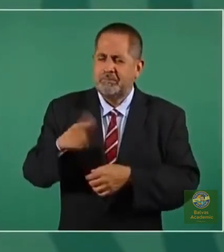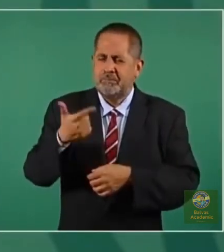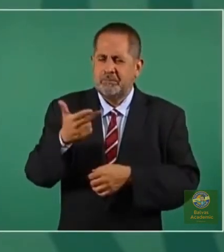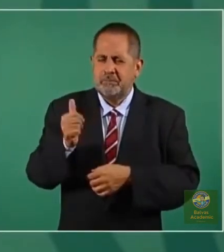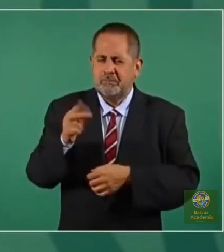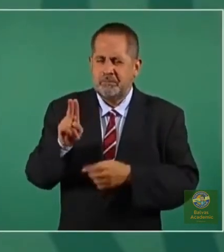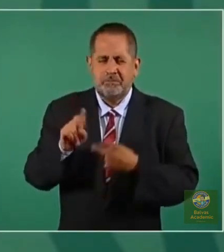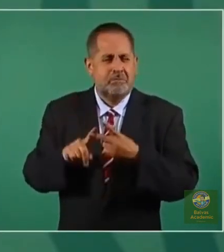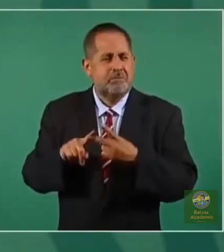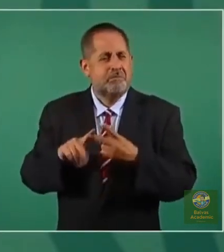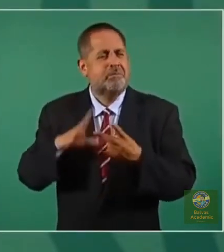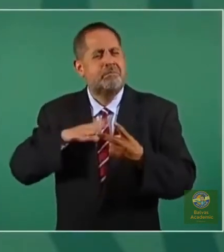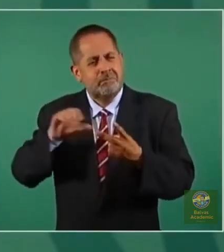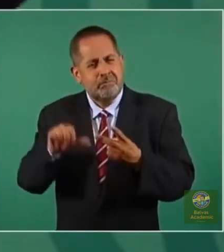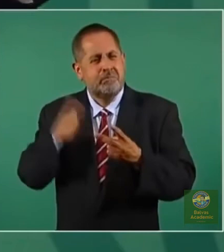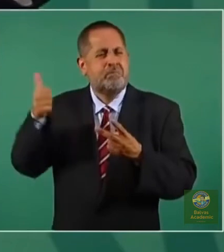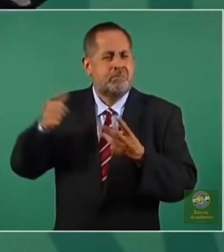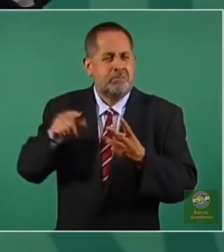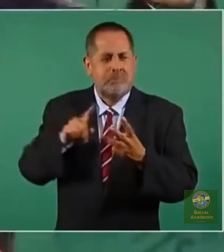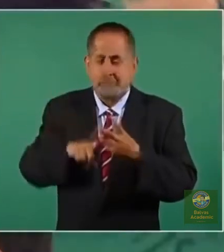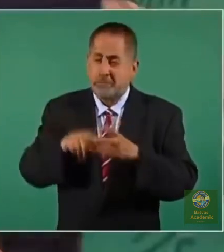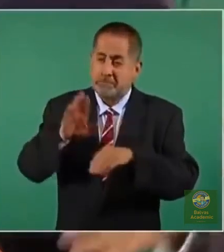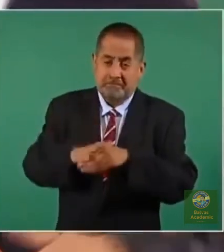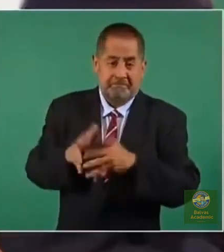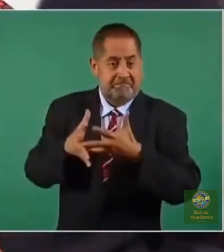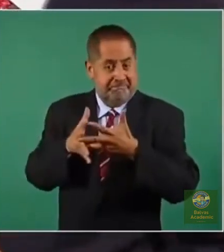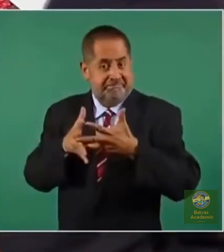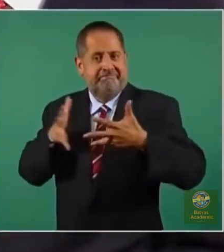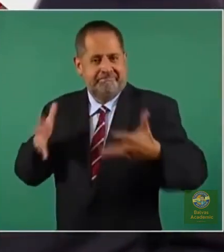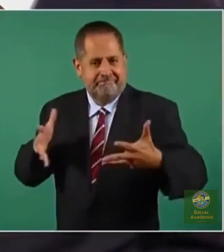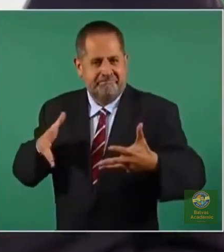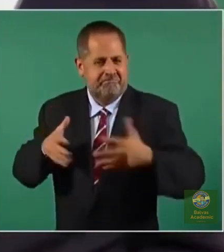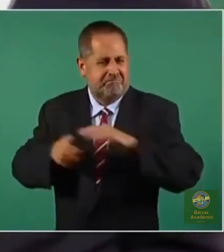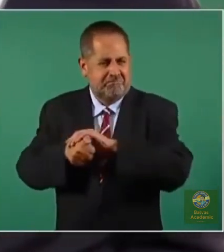y otro todavía, así, este,